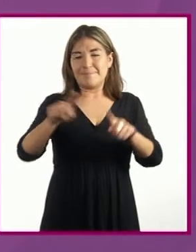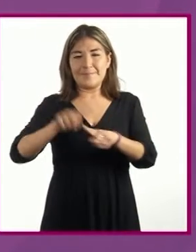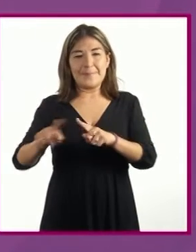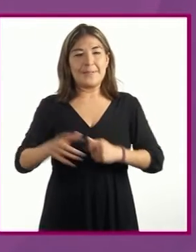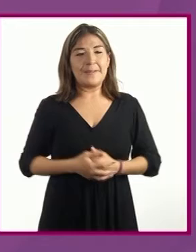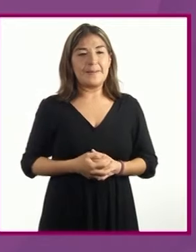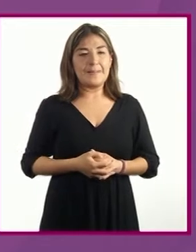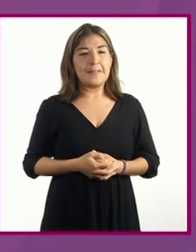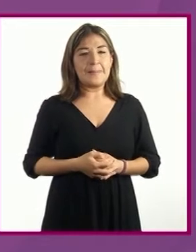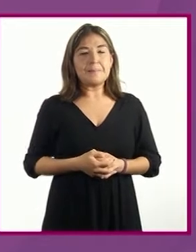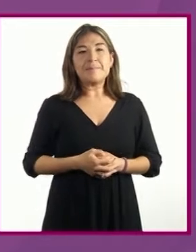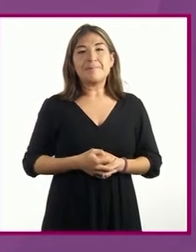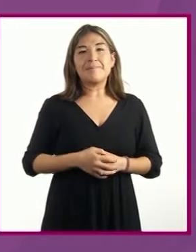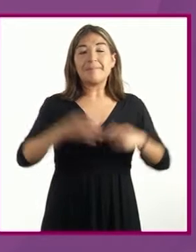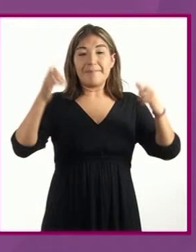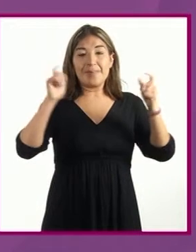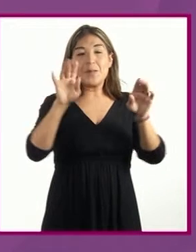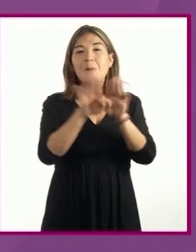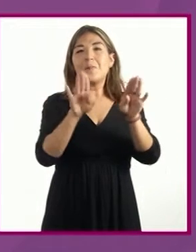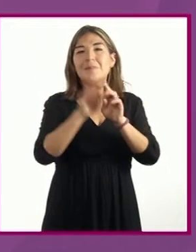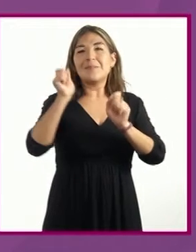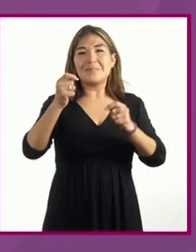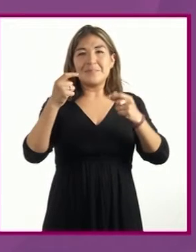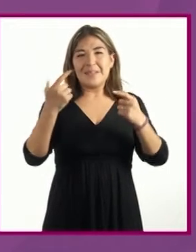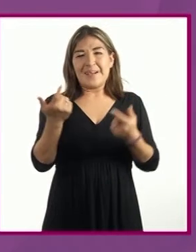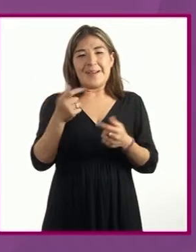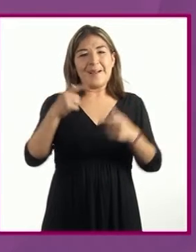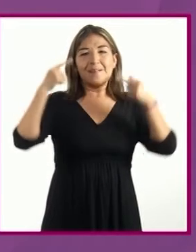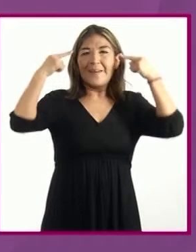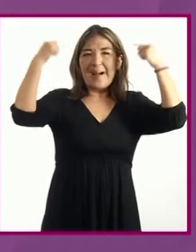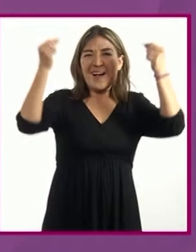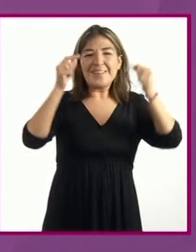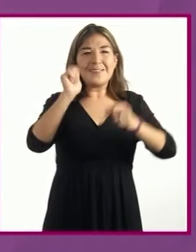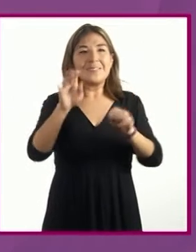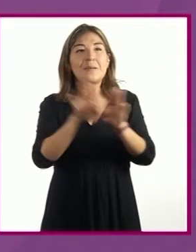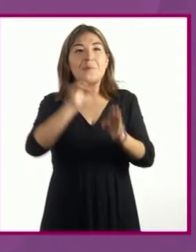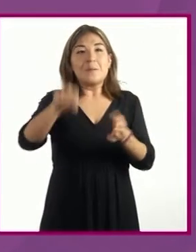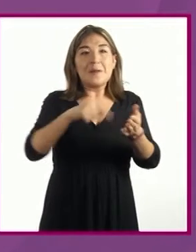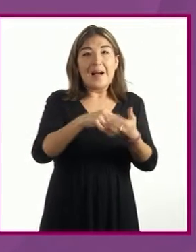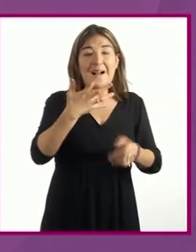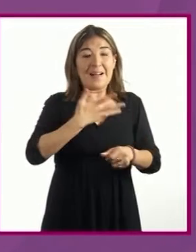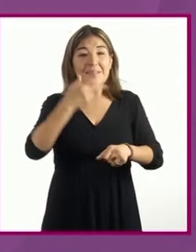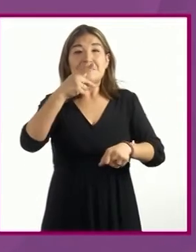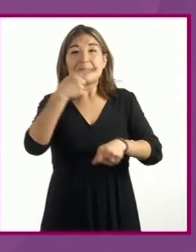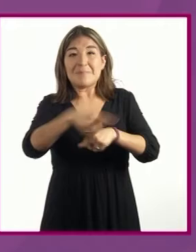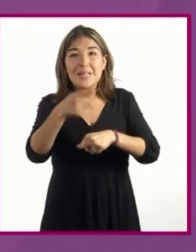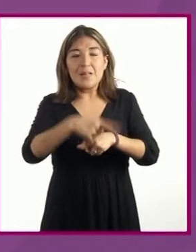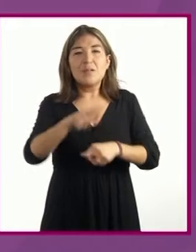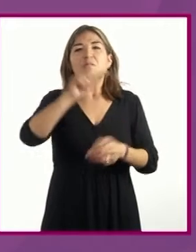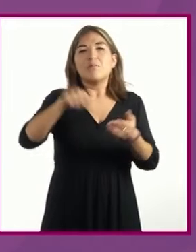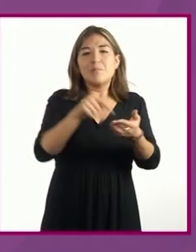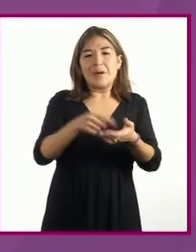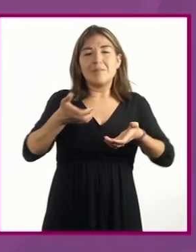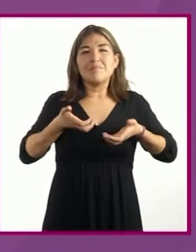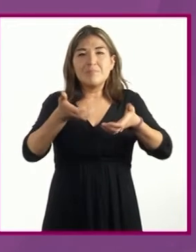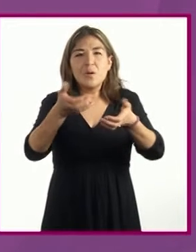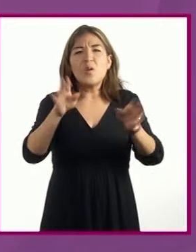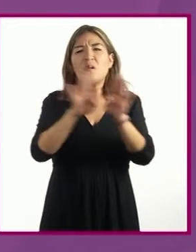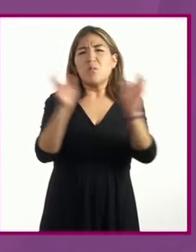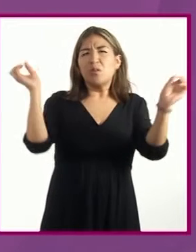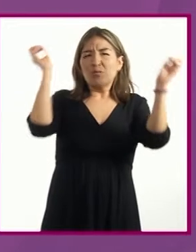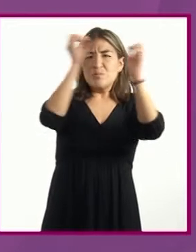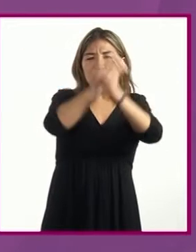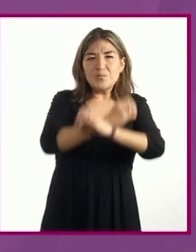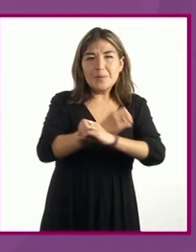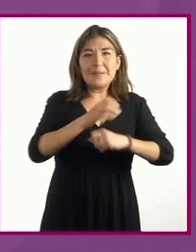En los de hadas, cuando los personajes corren riesgo, se presentan espacios con sombras pronunciadas o claroscuros,